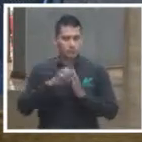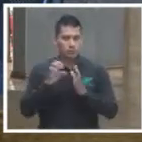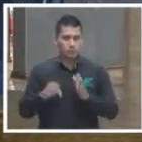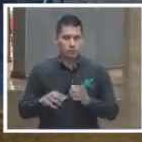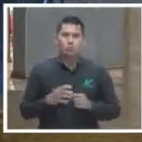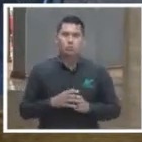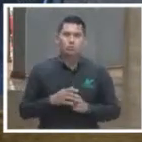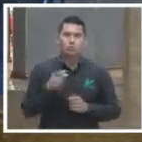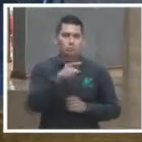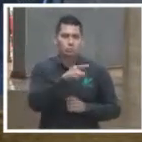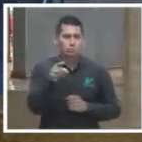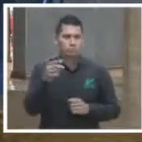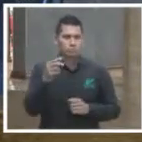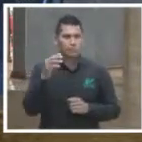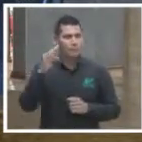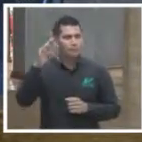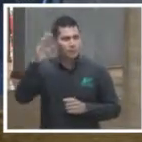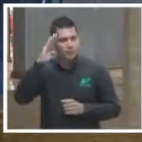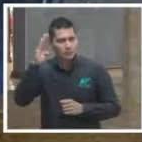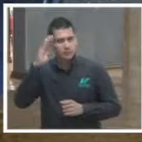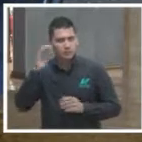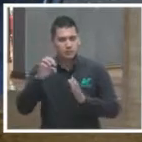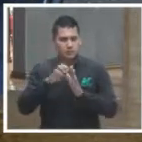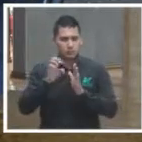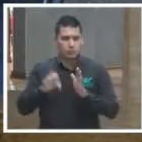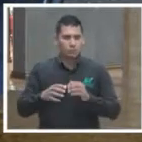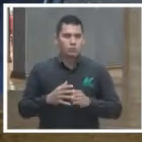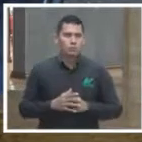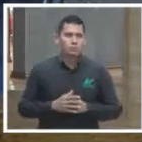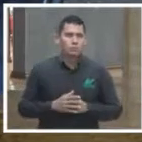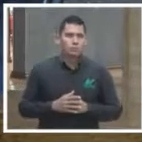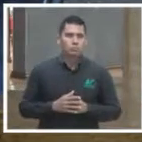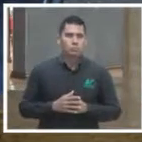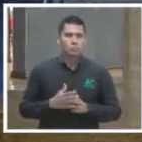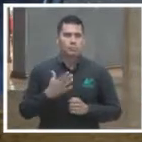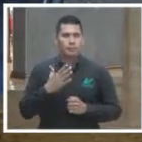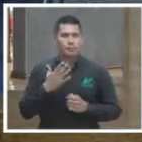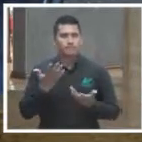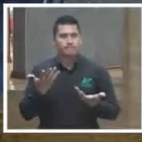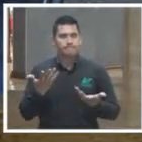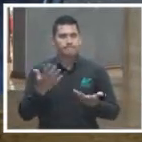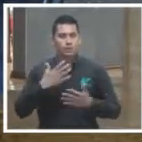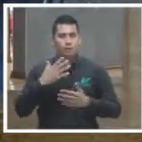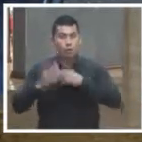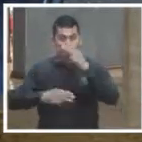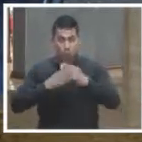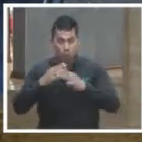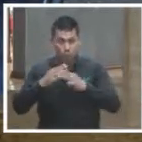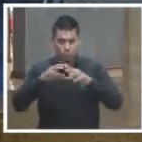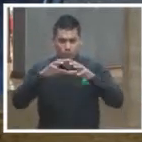en esto, es cómo lograr llevar al mundo virtual este